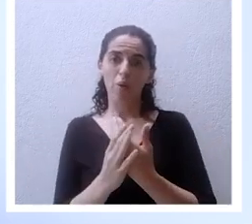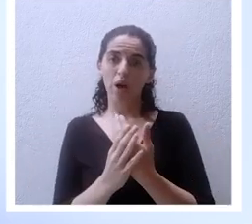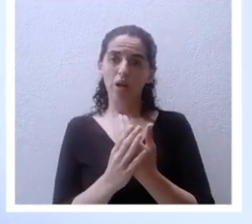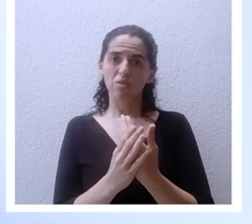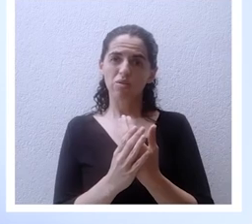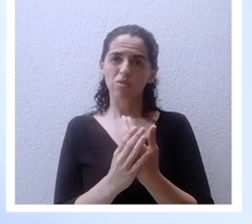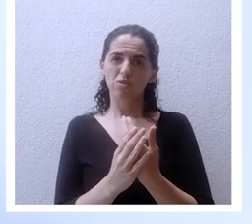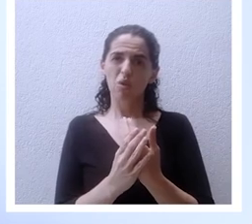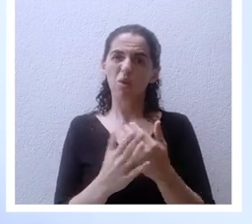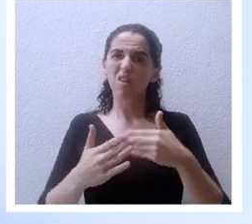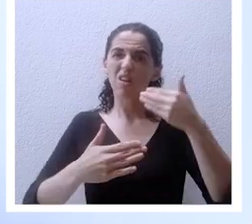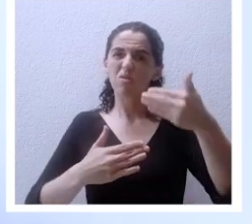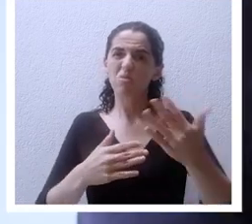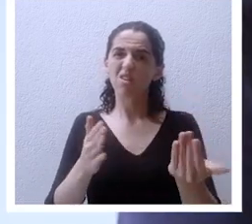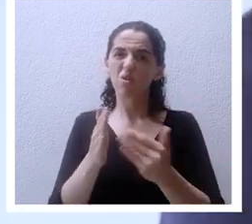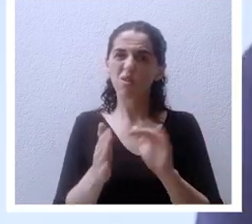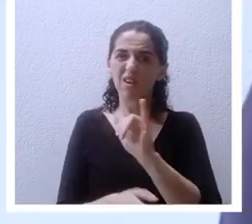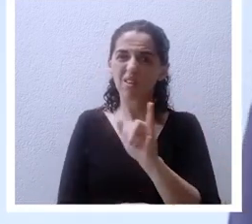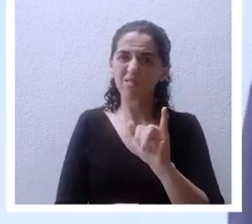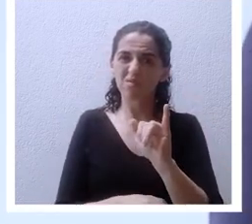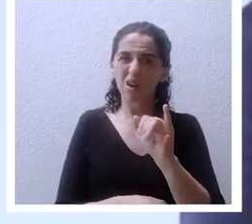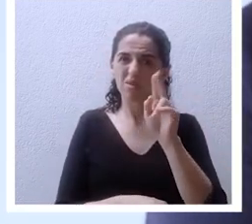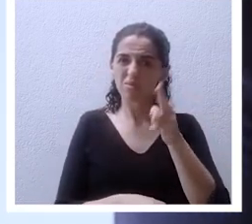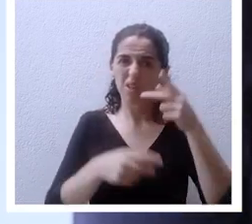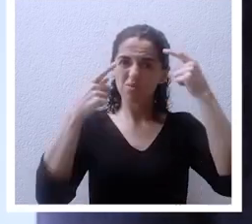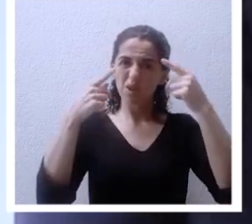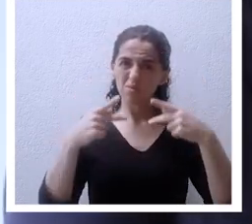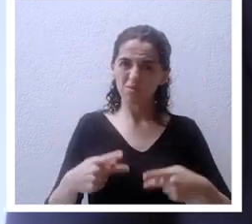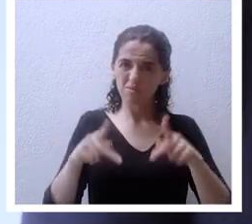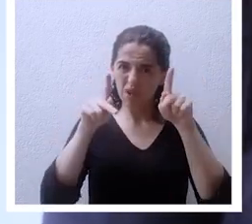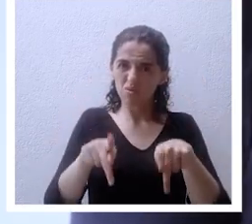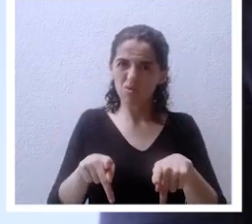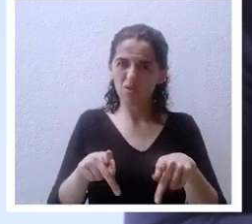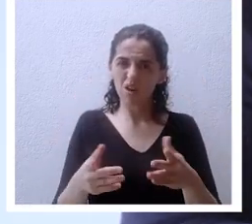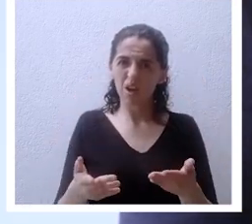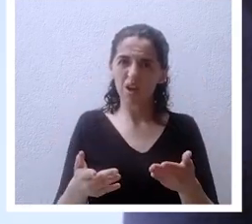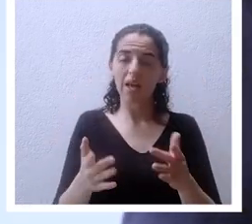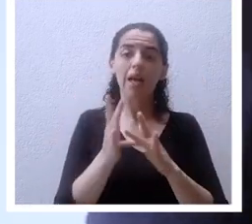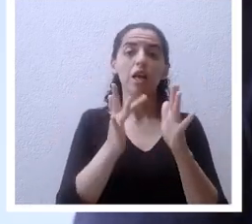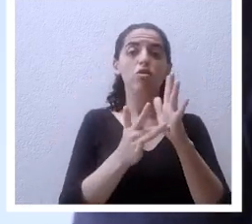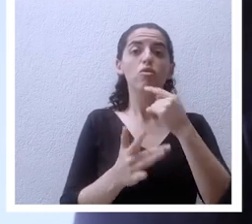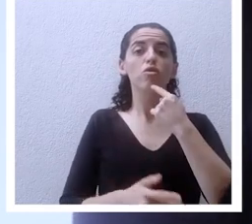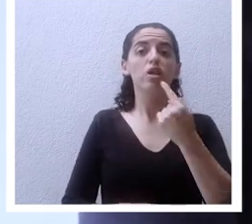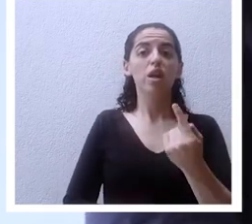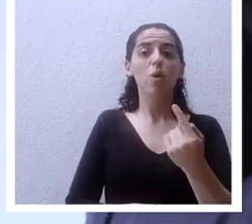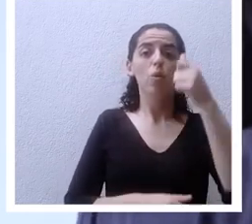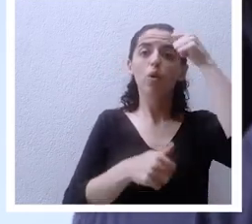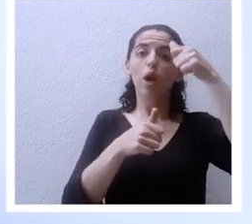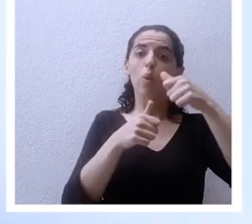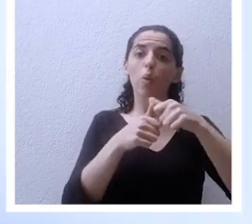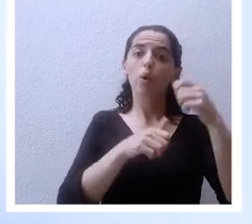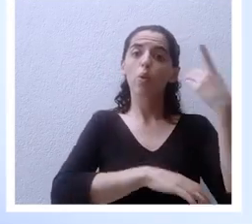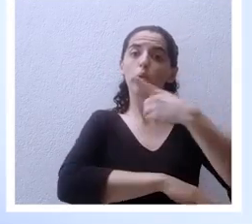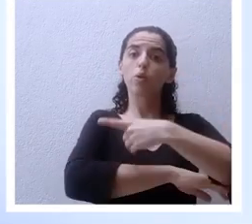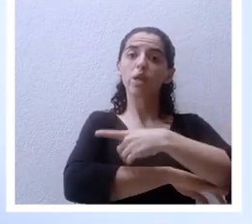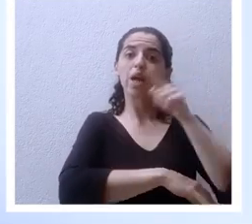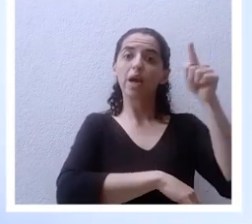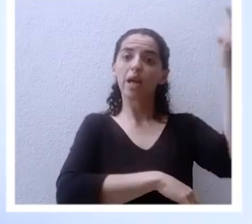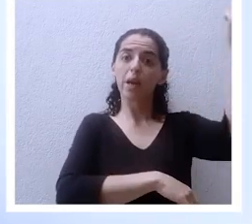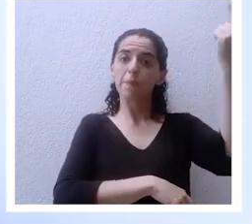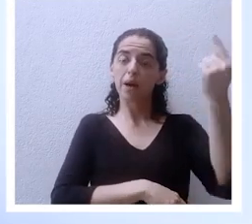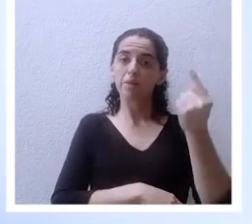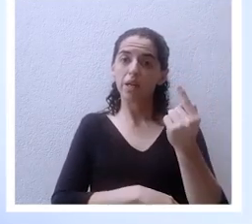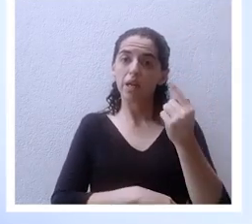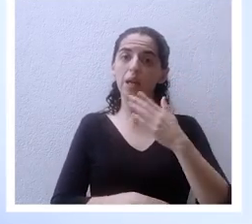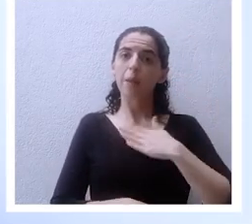las mismas personas no, Jesucristo dijo que también había que recordar que un día iba a regresar y es mi deber con tu pastor